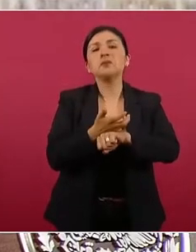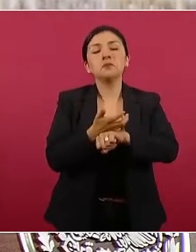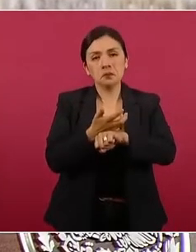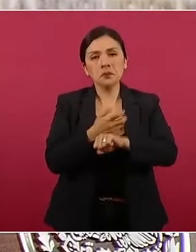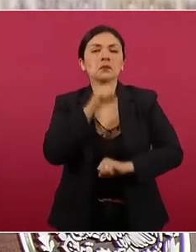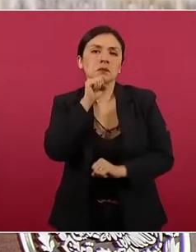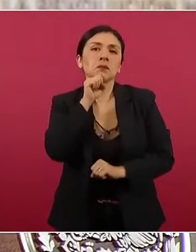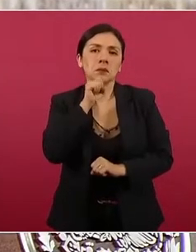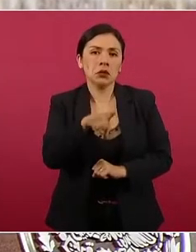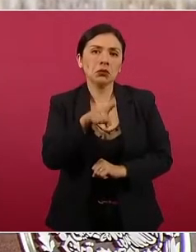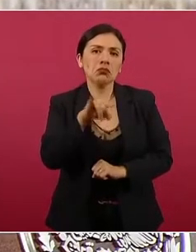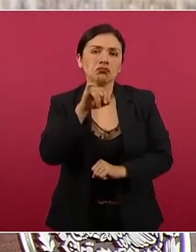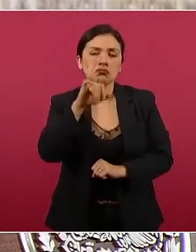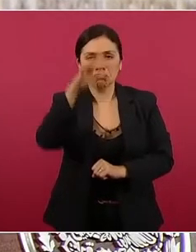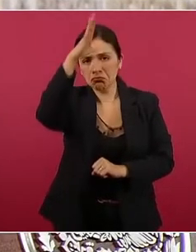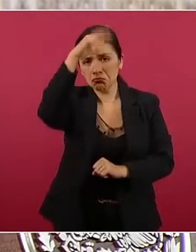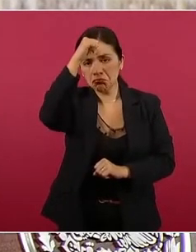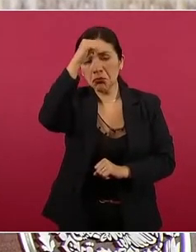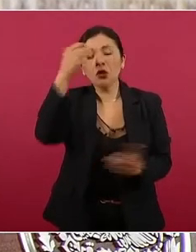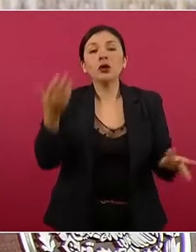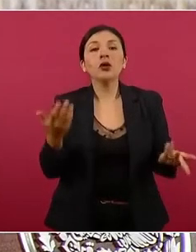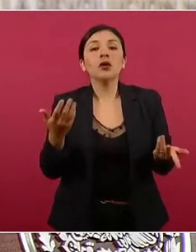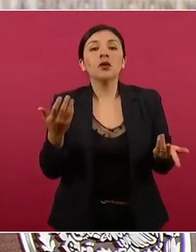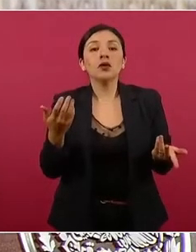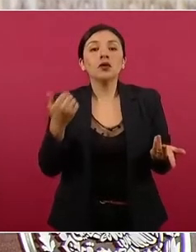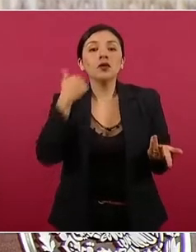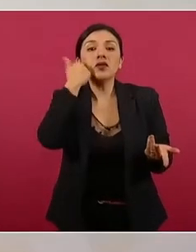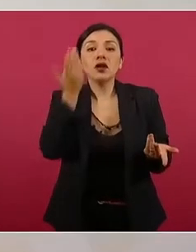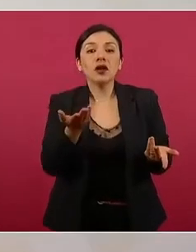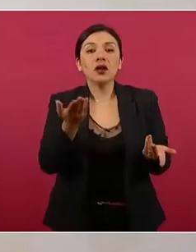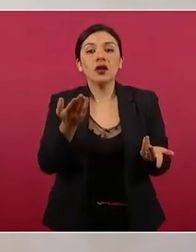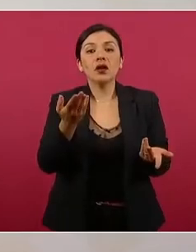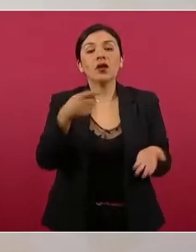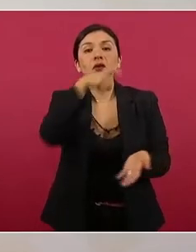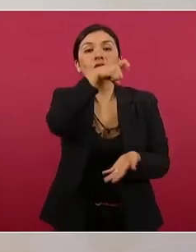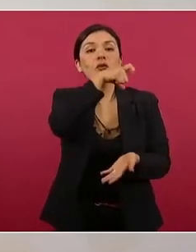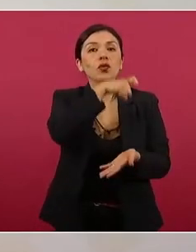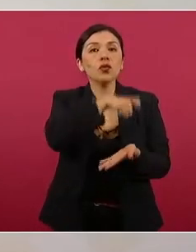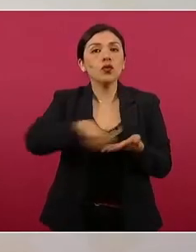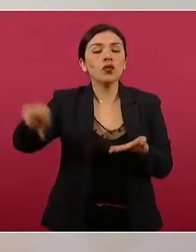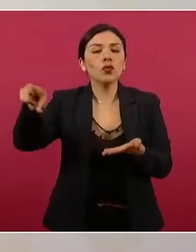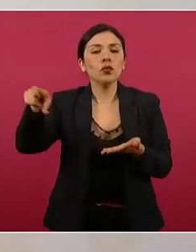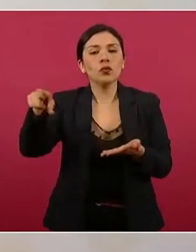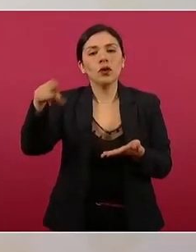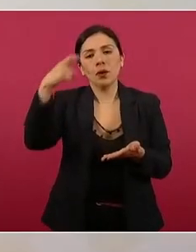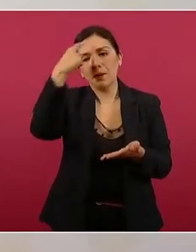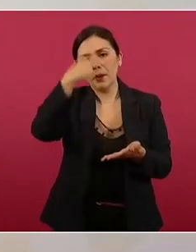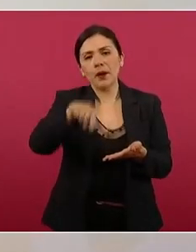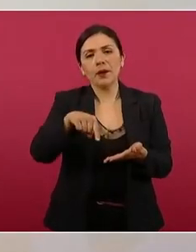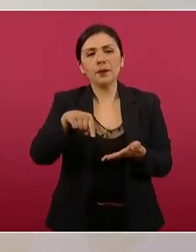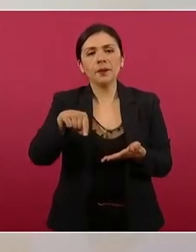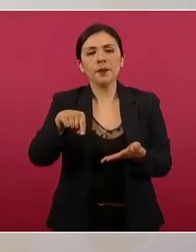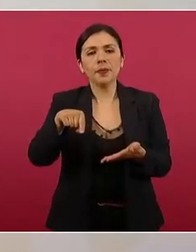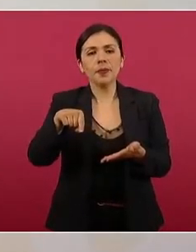para la compra de